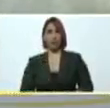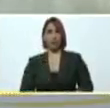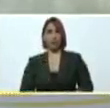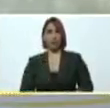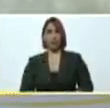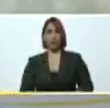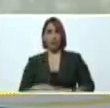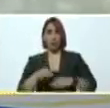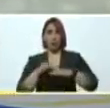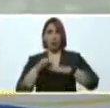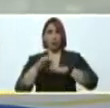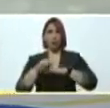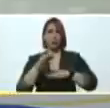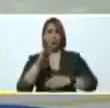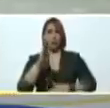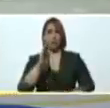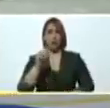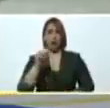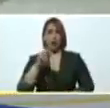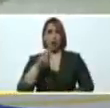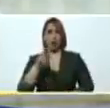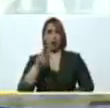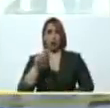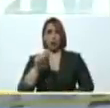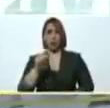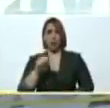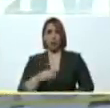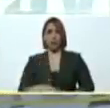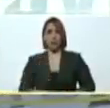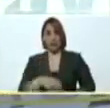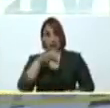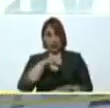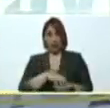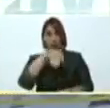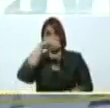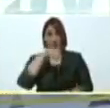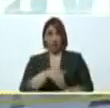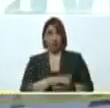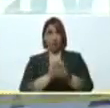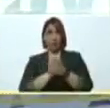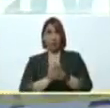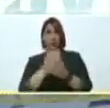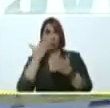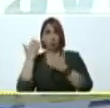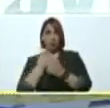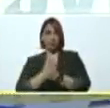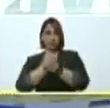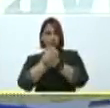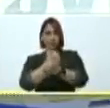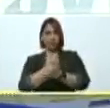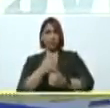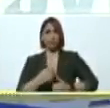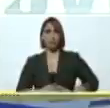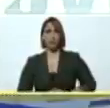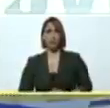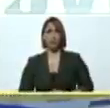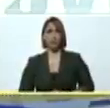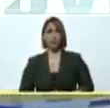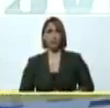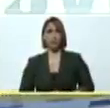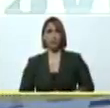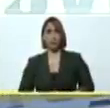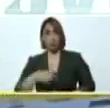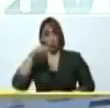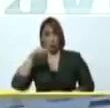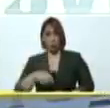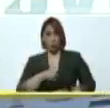municipio Baruta estado Miranda vecinos y vecinas del cafetal queridísimos y queridísimas hoy